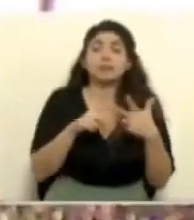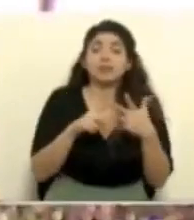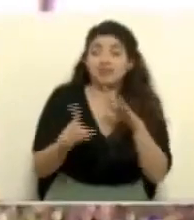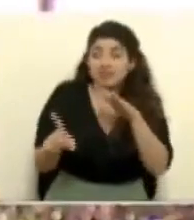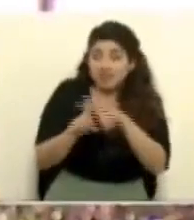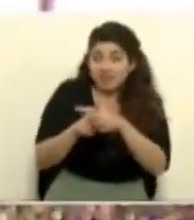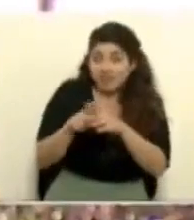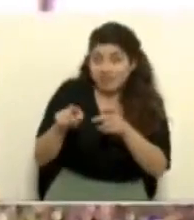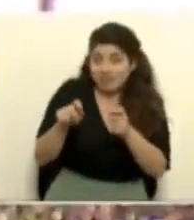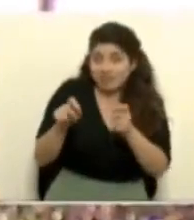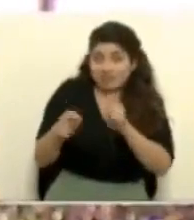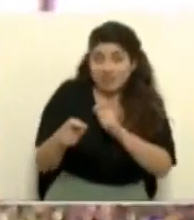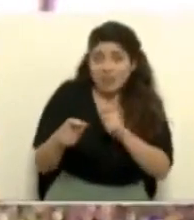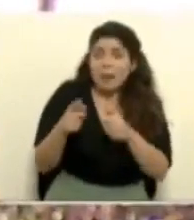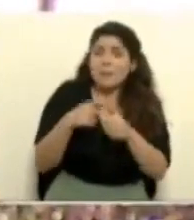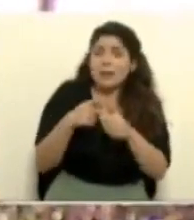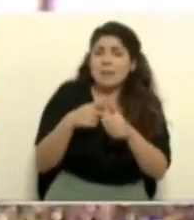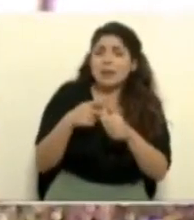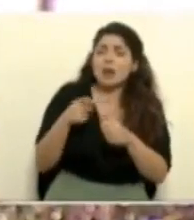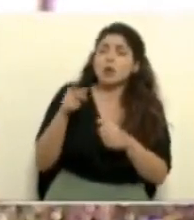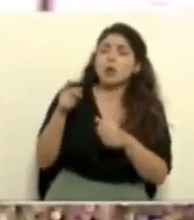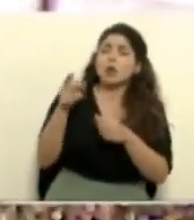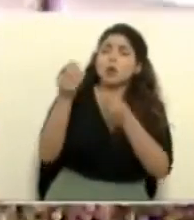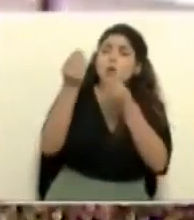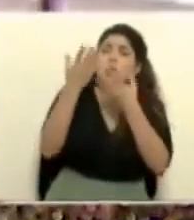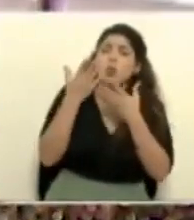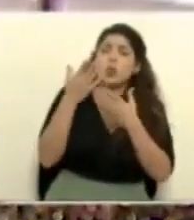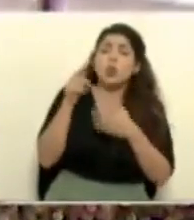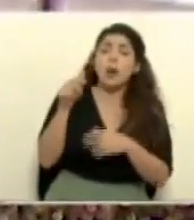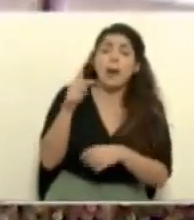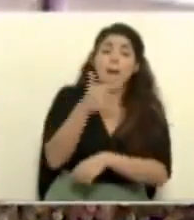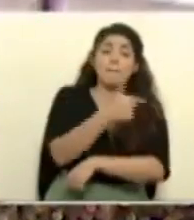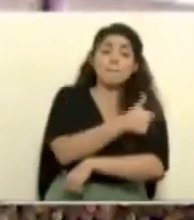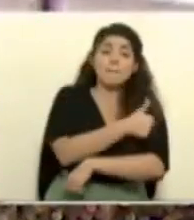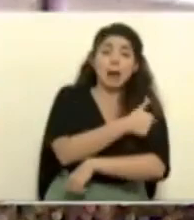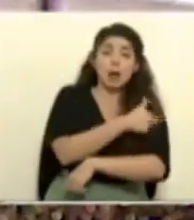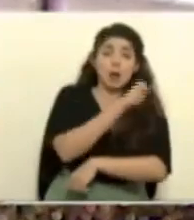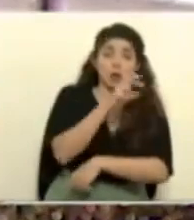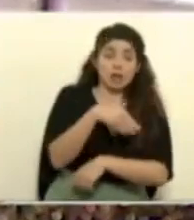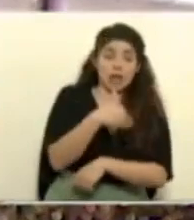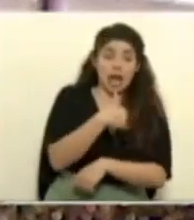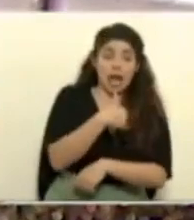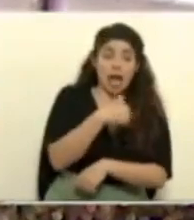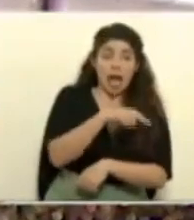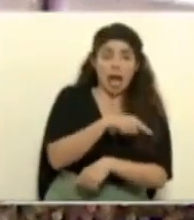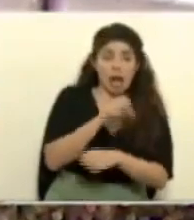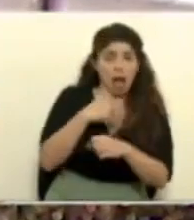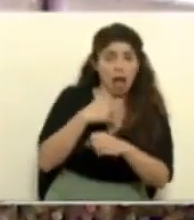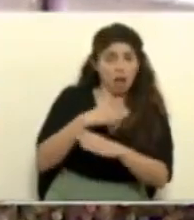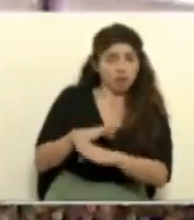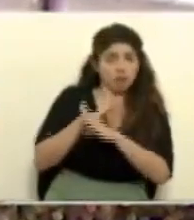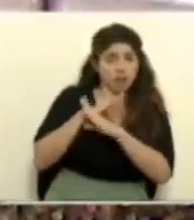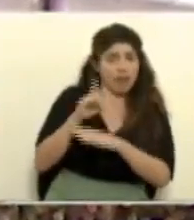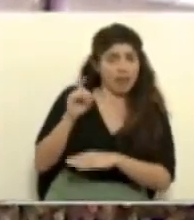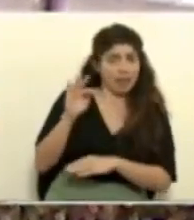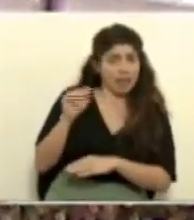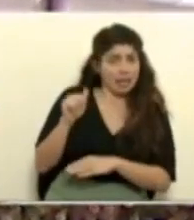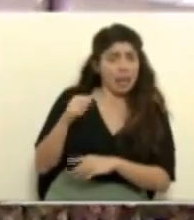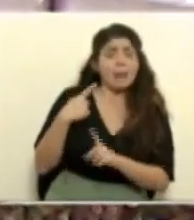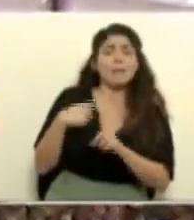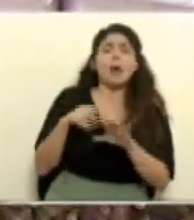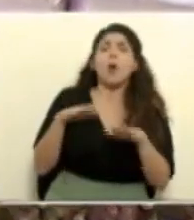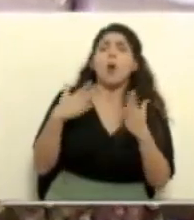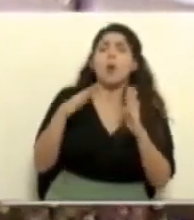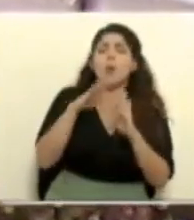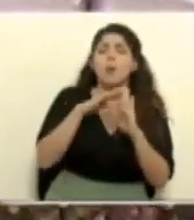consultarles primero, ¿qué datos de efectividad tienen las vacunas que aplica Costa Rica respecto a la variante Delta? ¿Y cómo está el protocolo